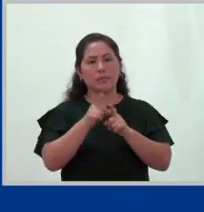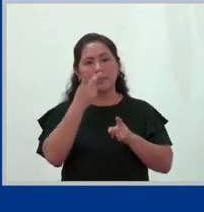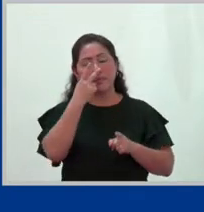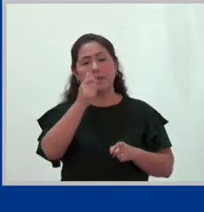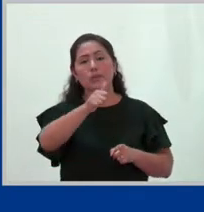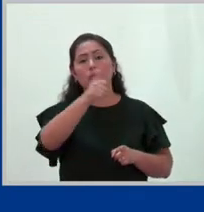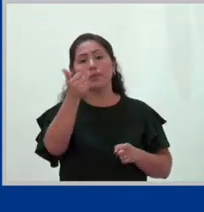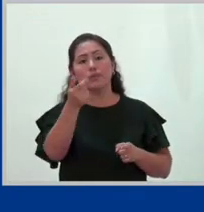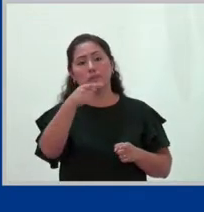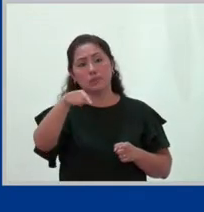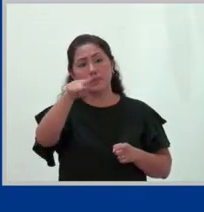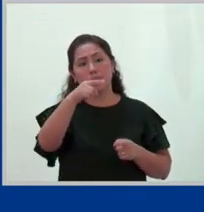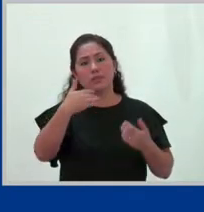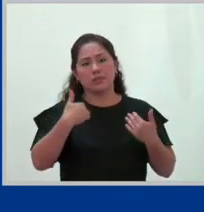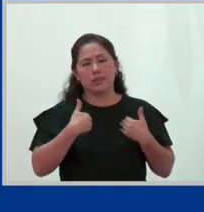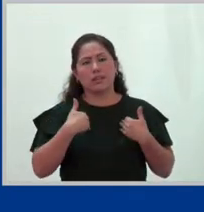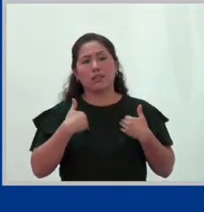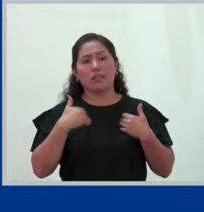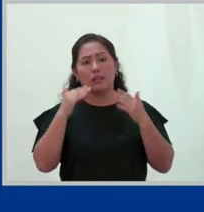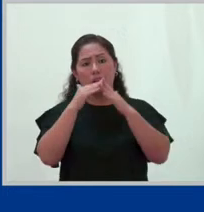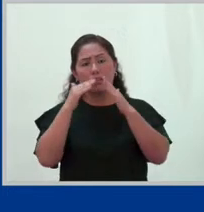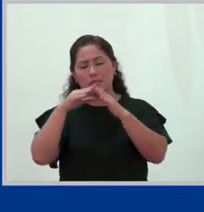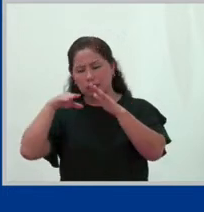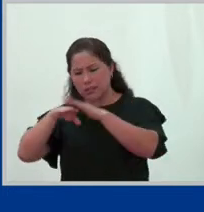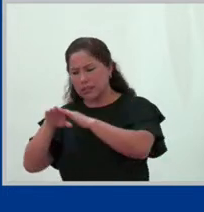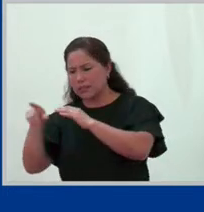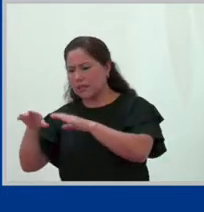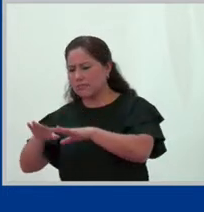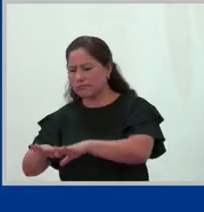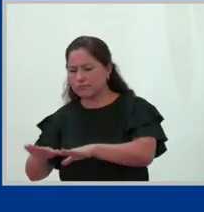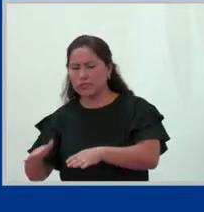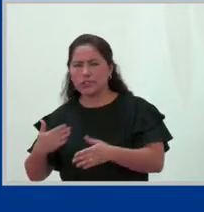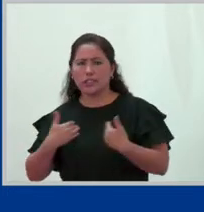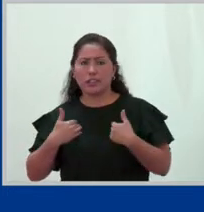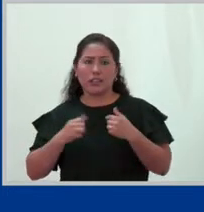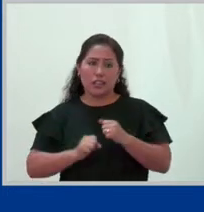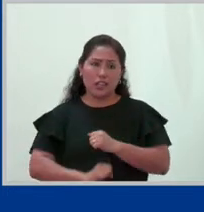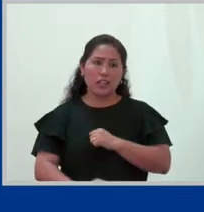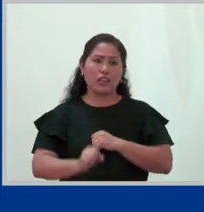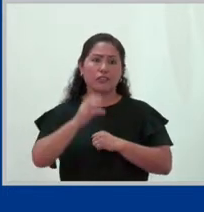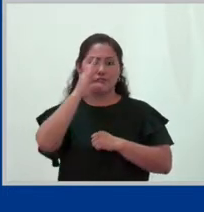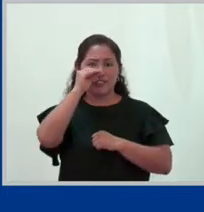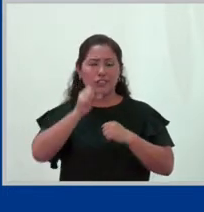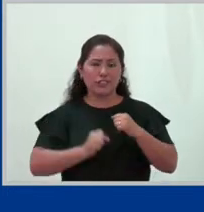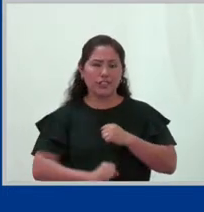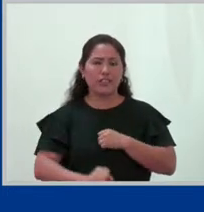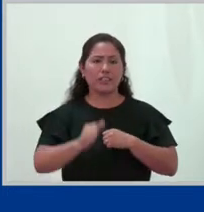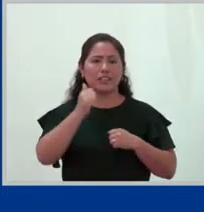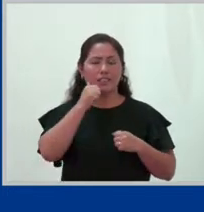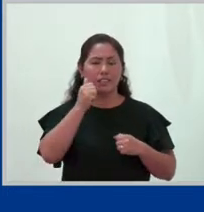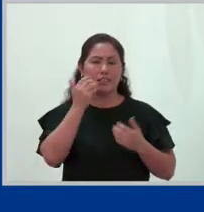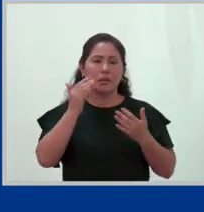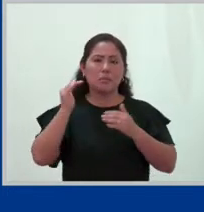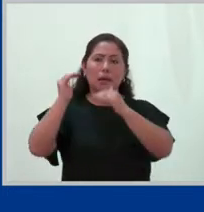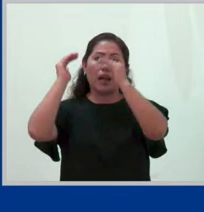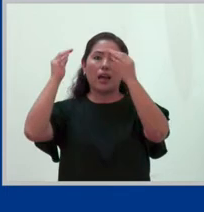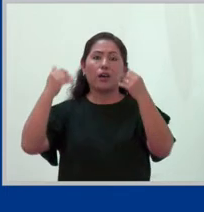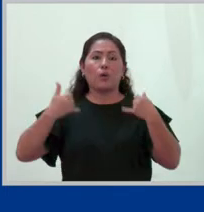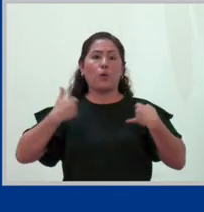en casa a pequeños, tienen hijos, tienen hijas, tienen hijos de repente un poco más grandes,